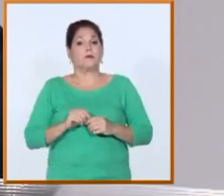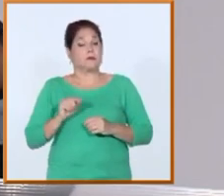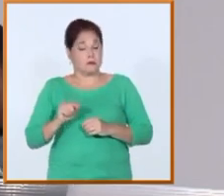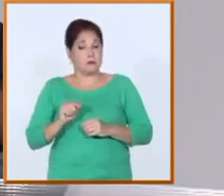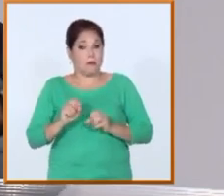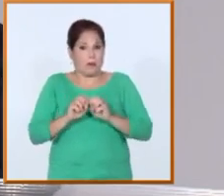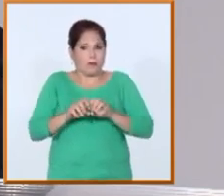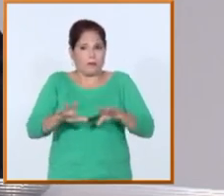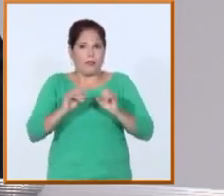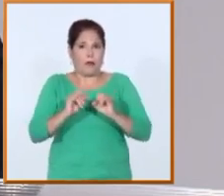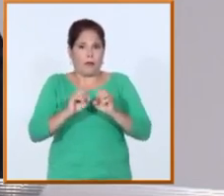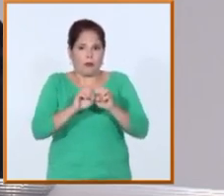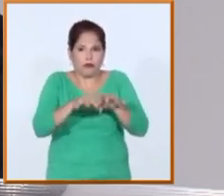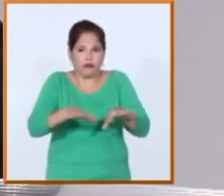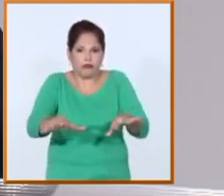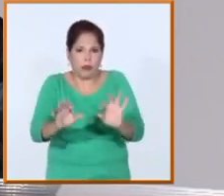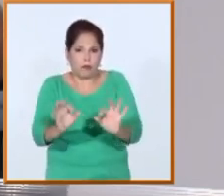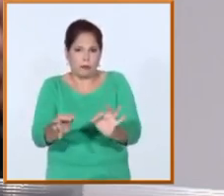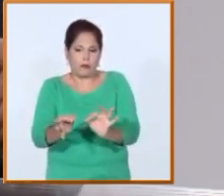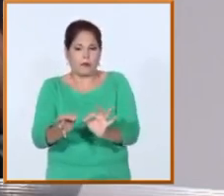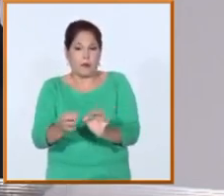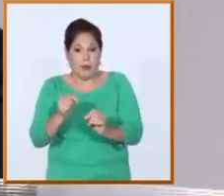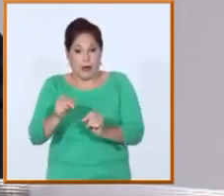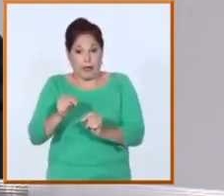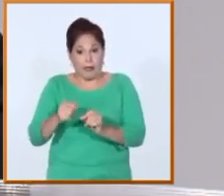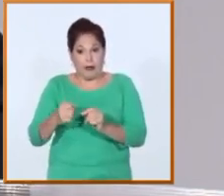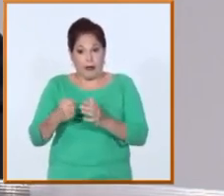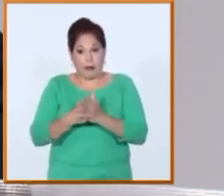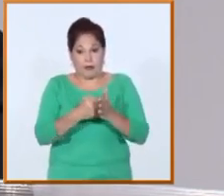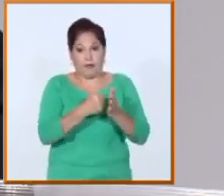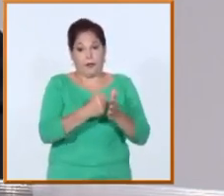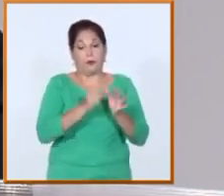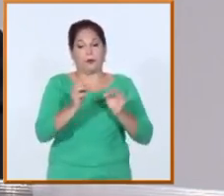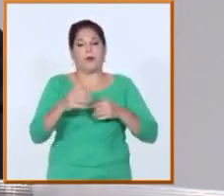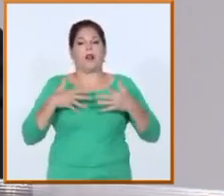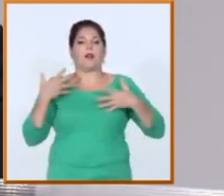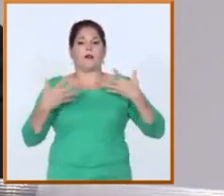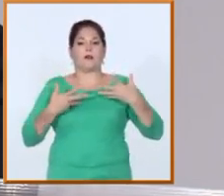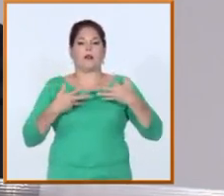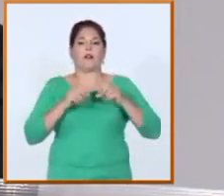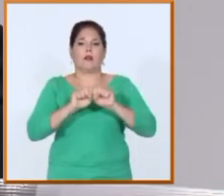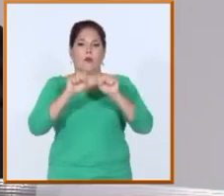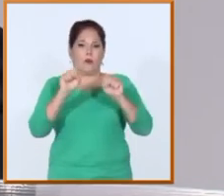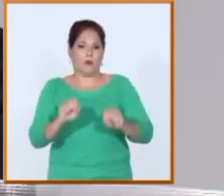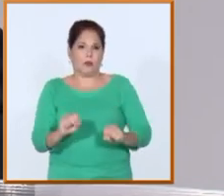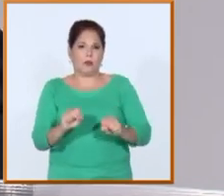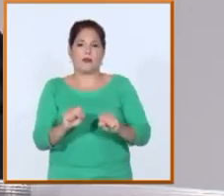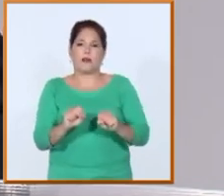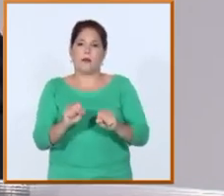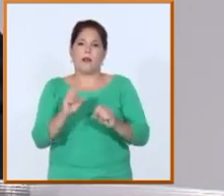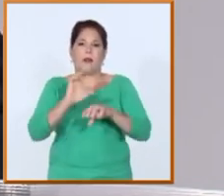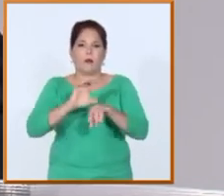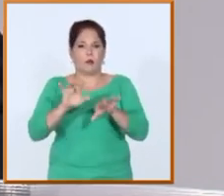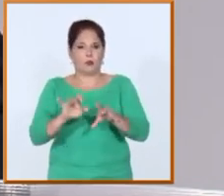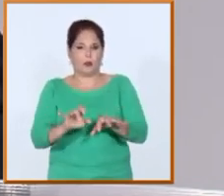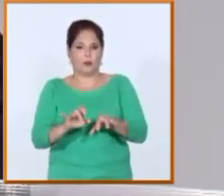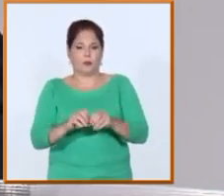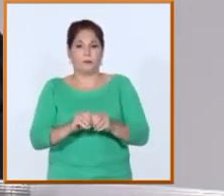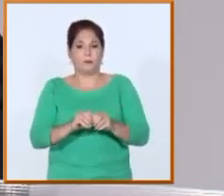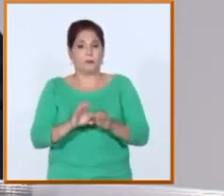En sentido general, fue un momento en que en el país se impulsó mucho esta actividad. Posteriormente, ya en el año 2018,